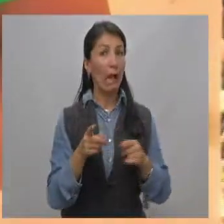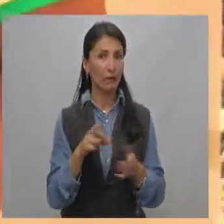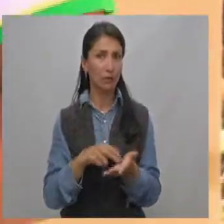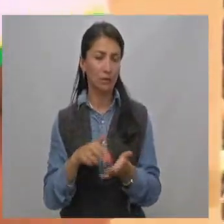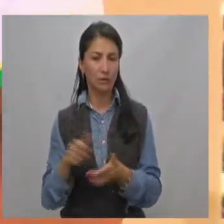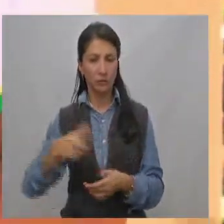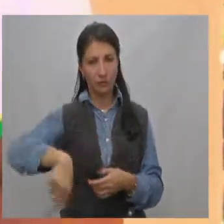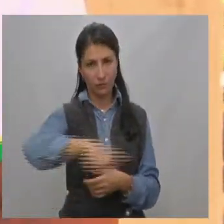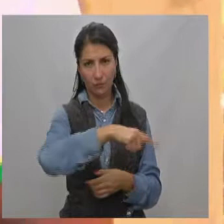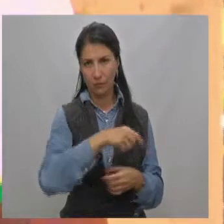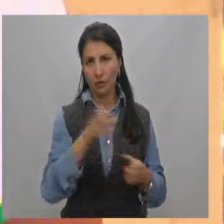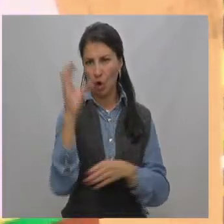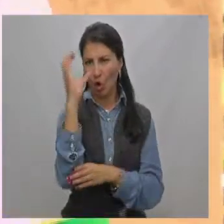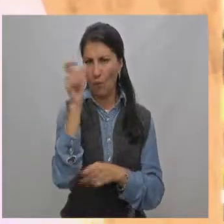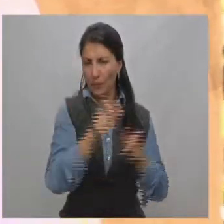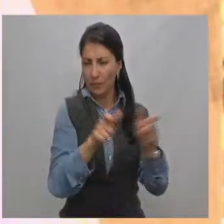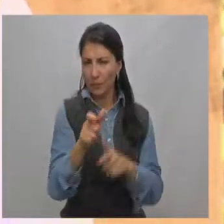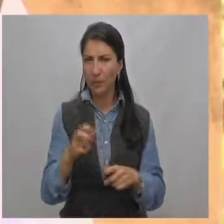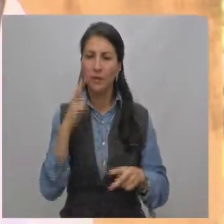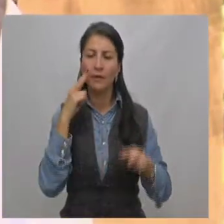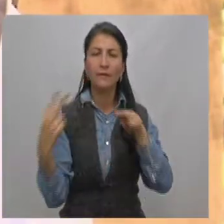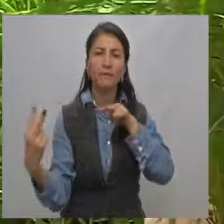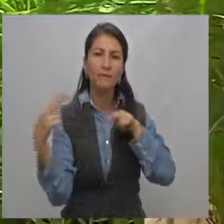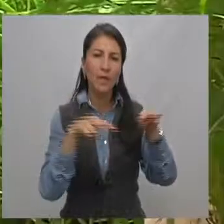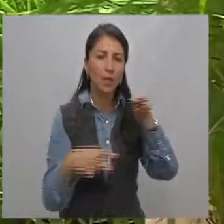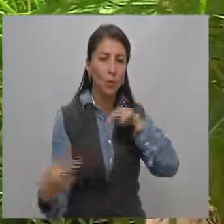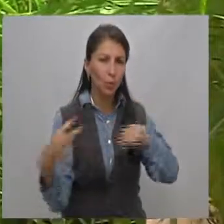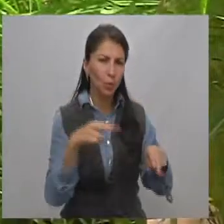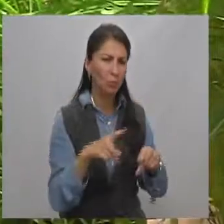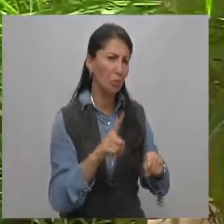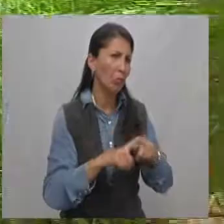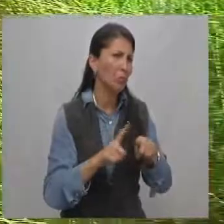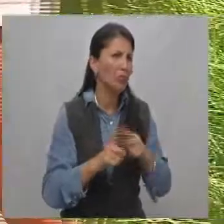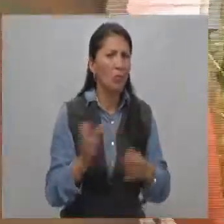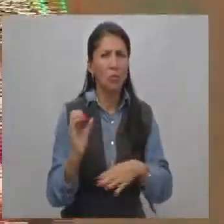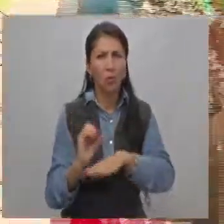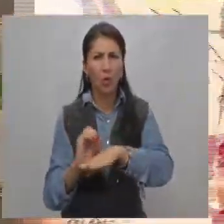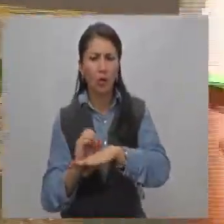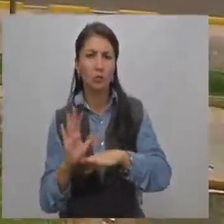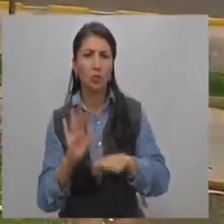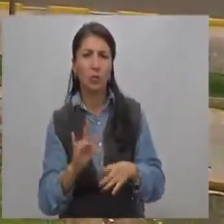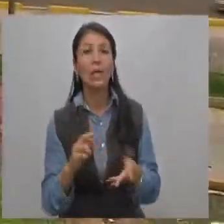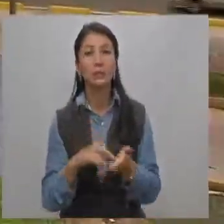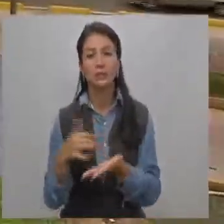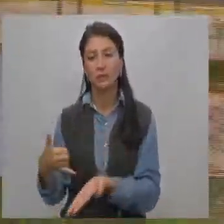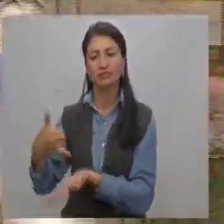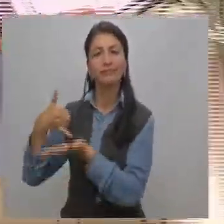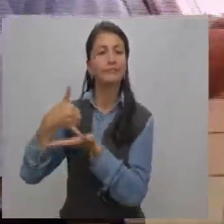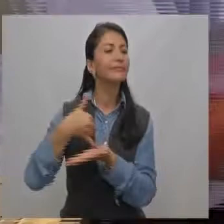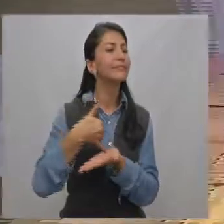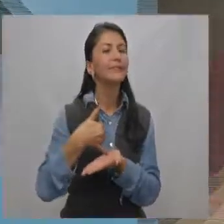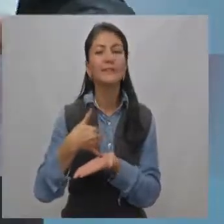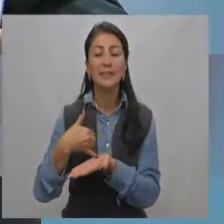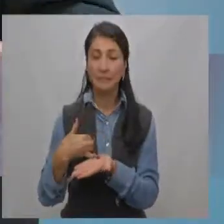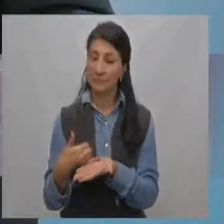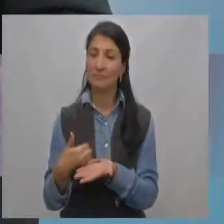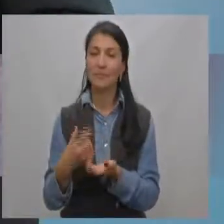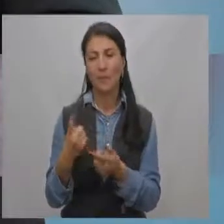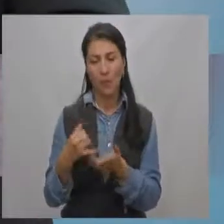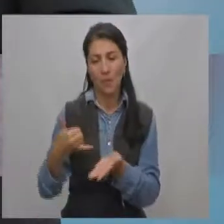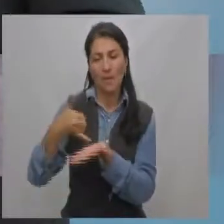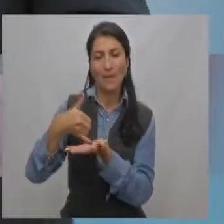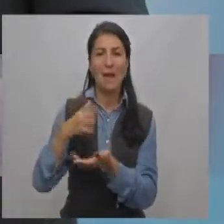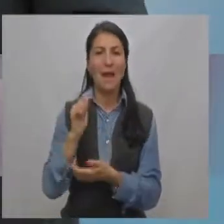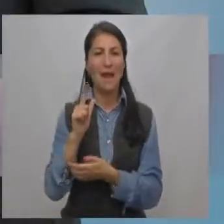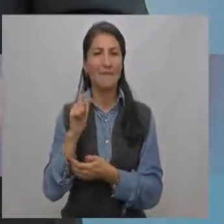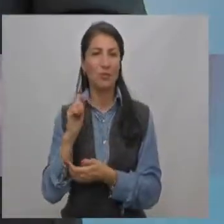Este significativo aporte que brindan los colombianos a través de las veedurías ciudadanas u otras organizaciones llevó a la Contraloría a